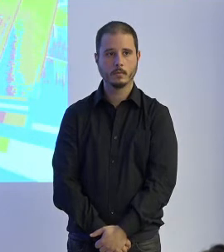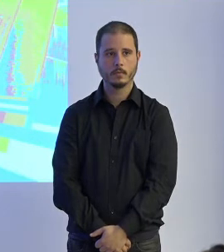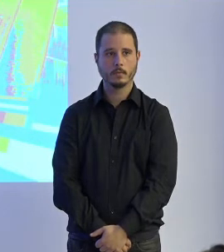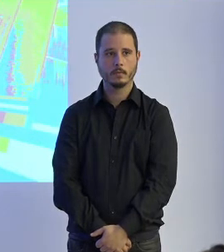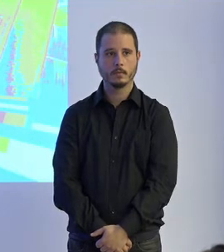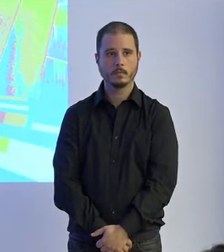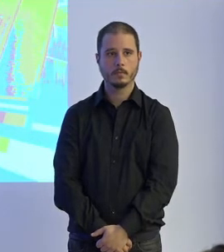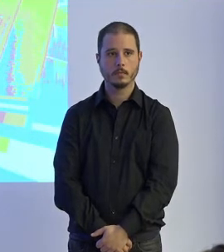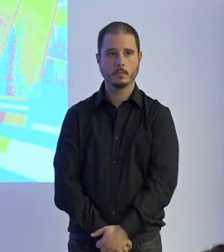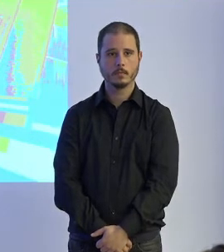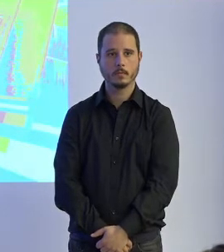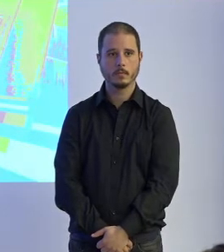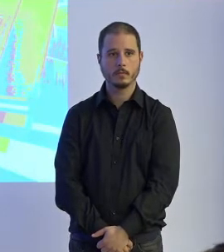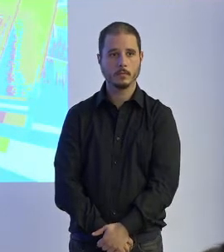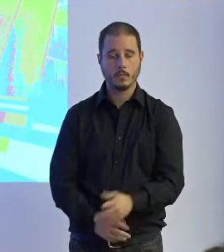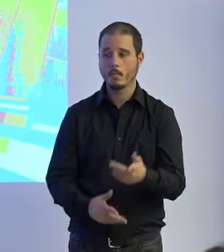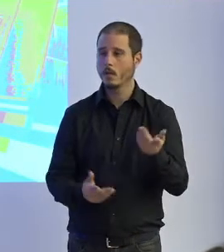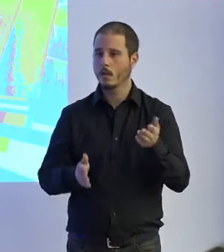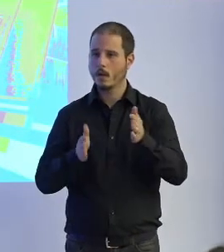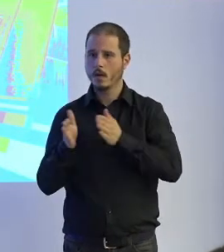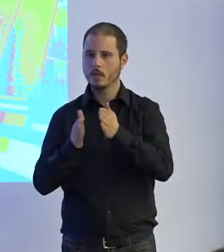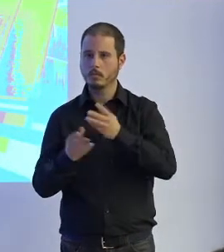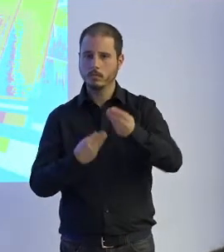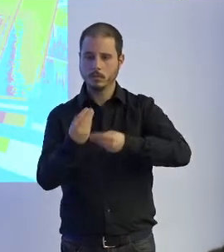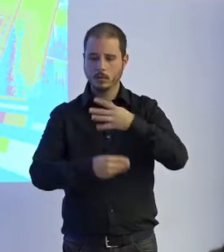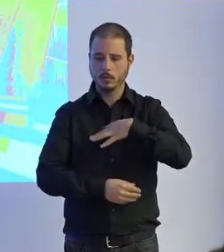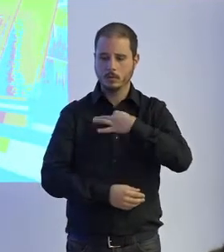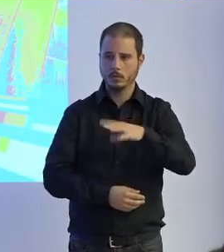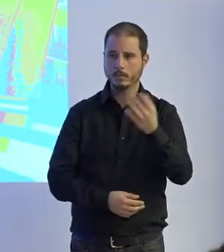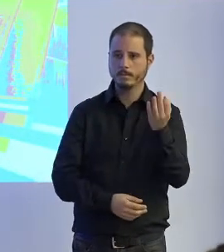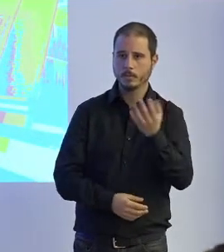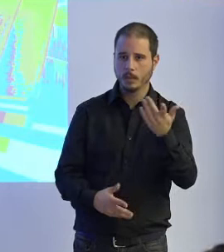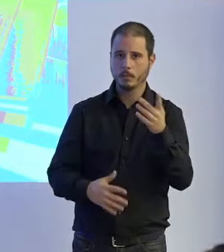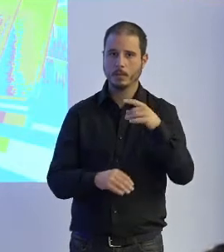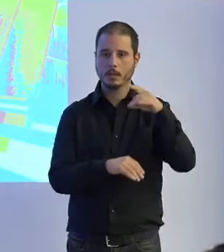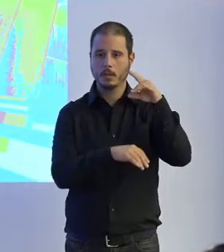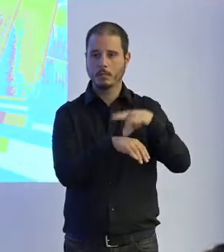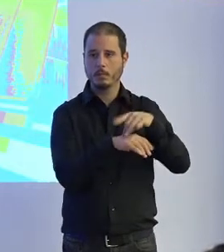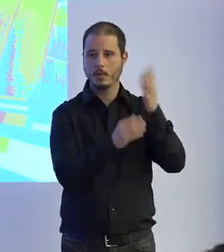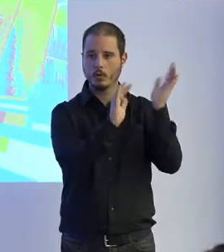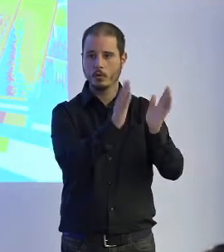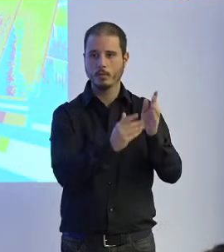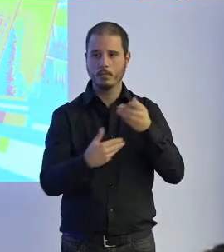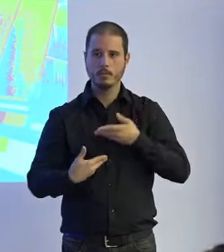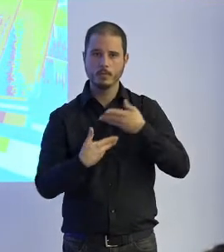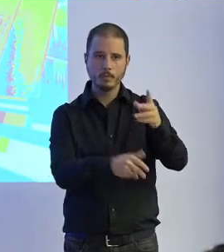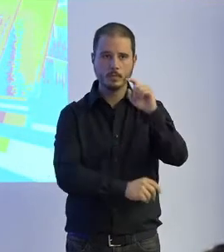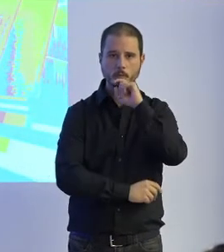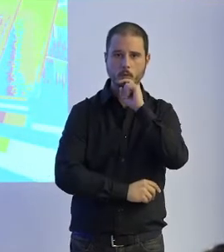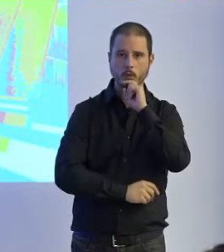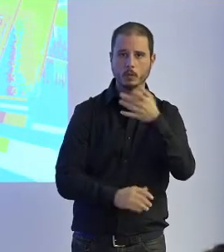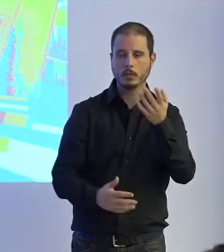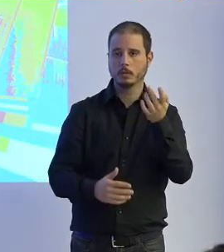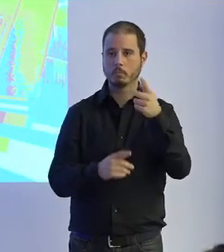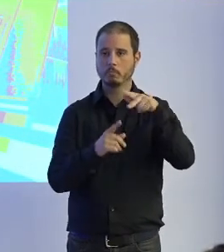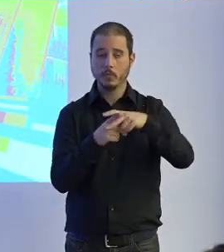bueno y que permite la robótica ¿no? y de que manera podemos ayudar al terapeuta y lo que os comentaba de que pueda ser una